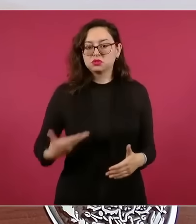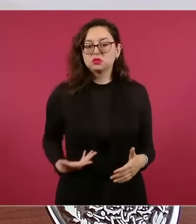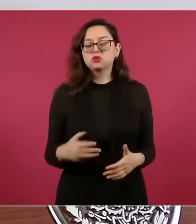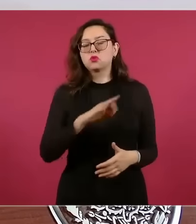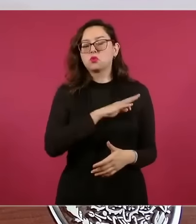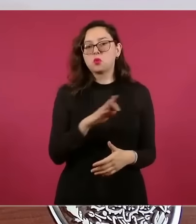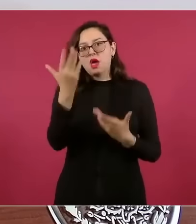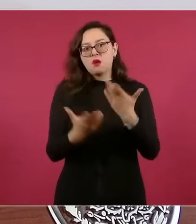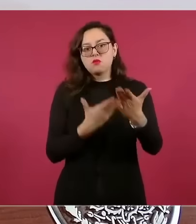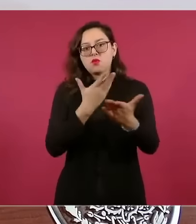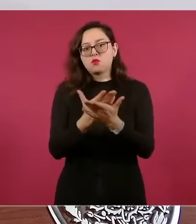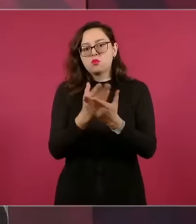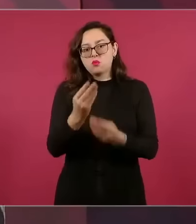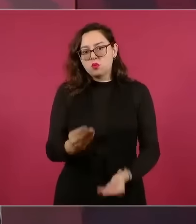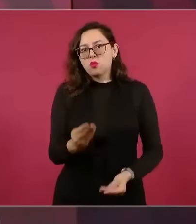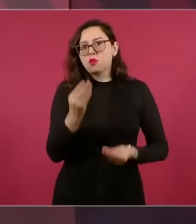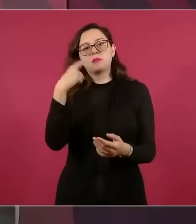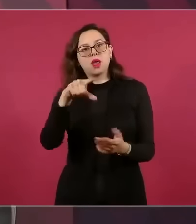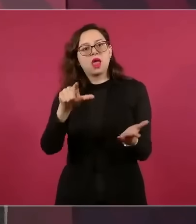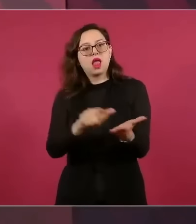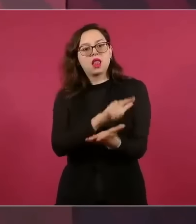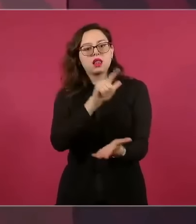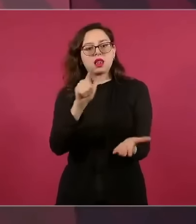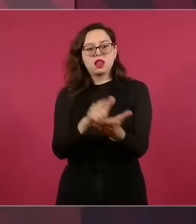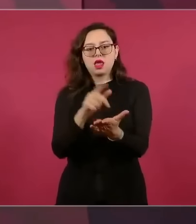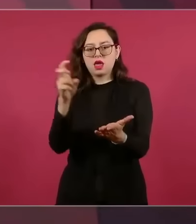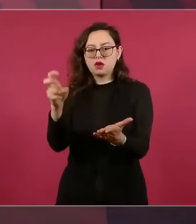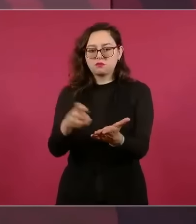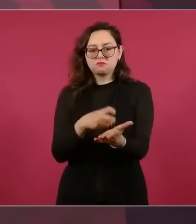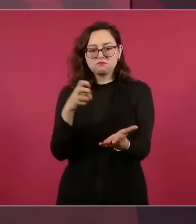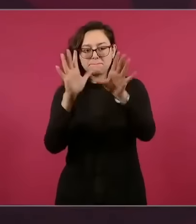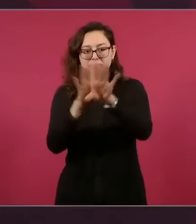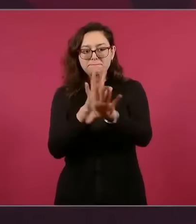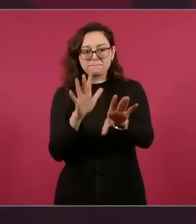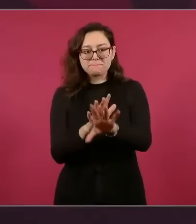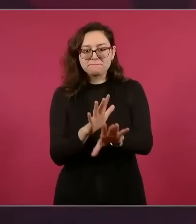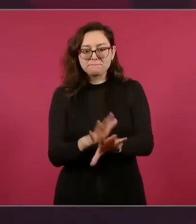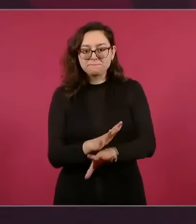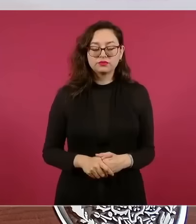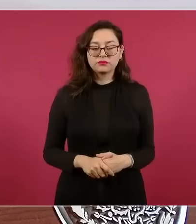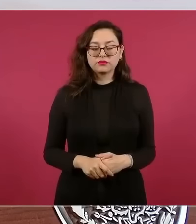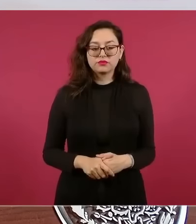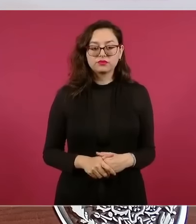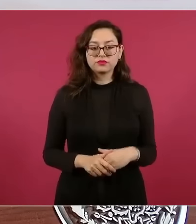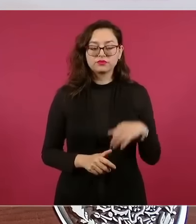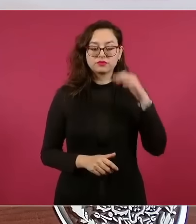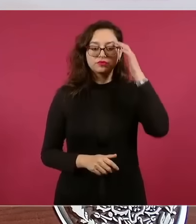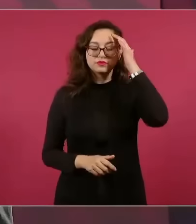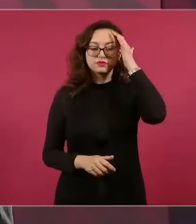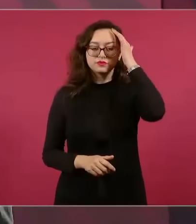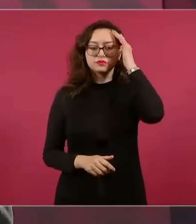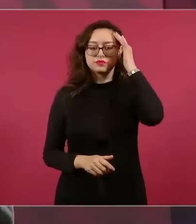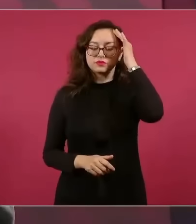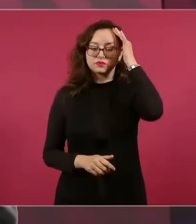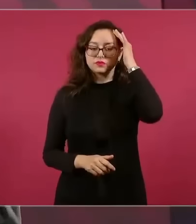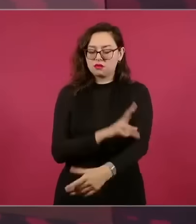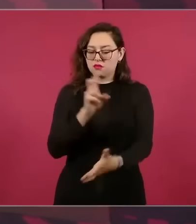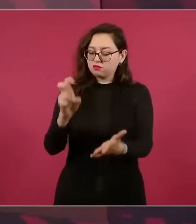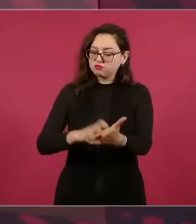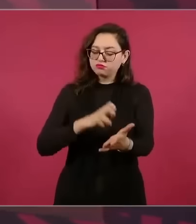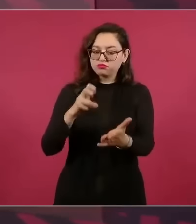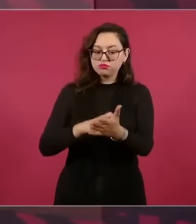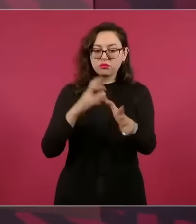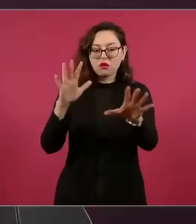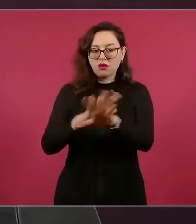de presentar iniciativas de reformas legales, es mi facultad, para reformar la ley eléctrica.